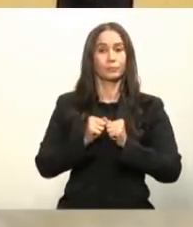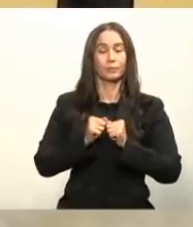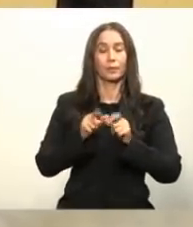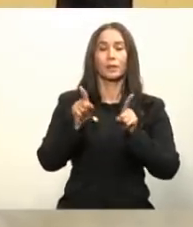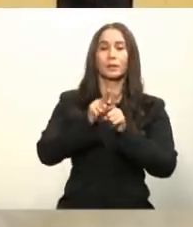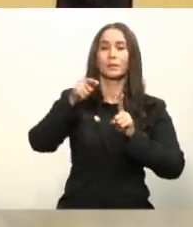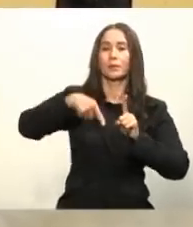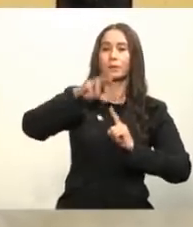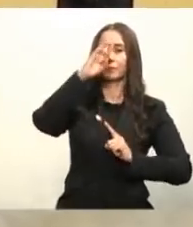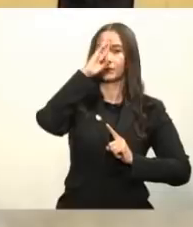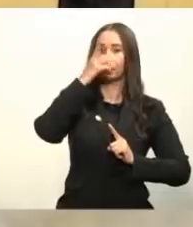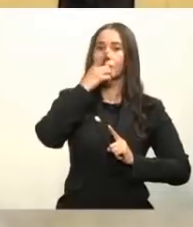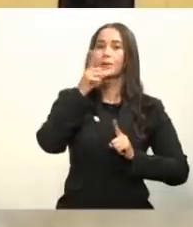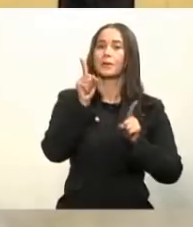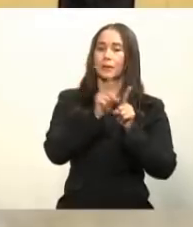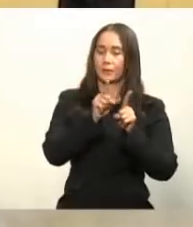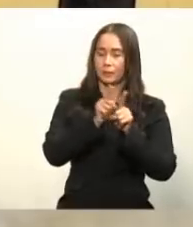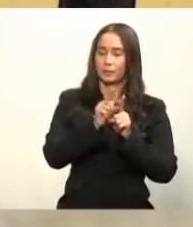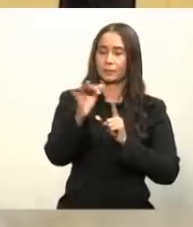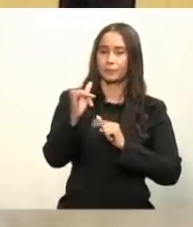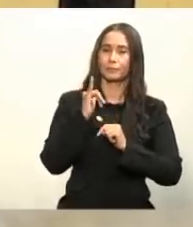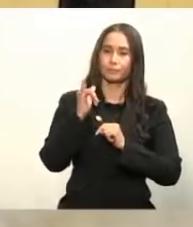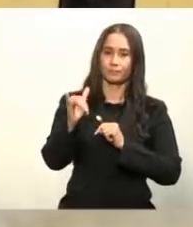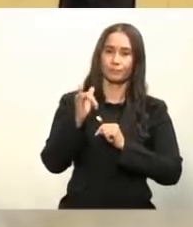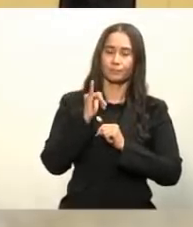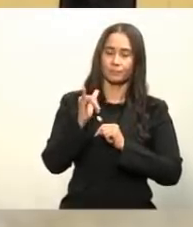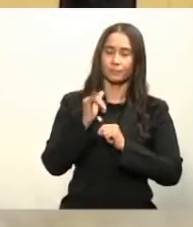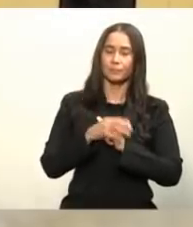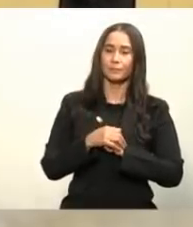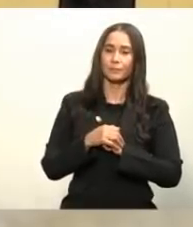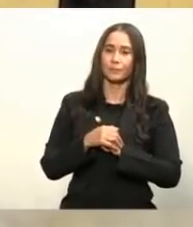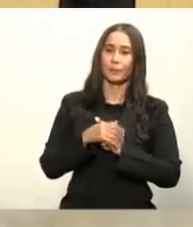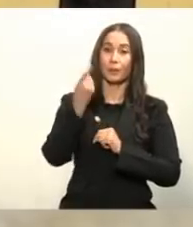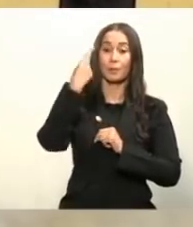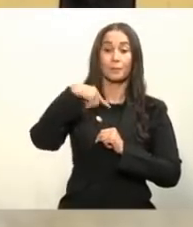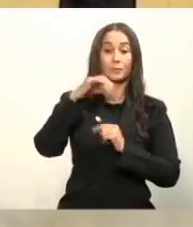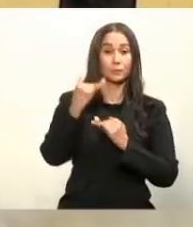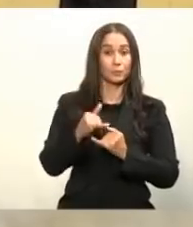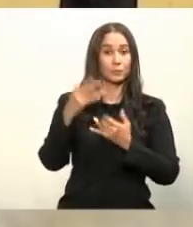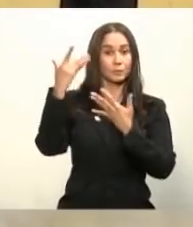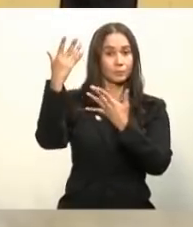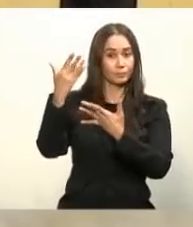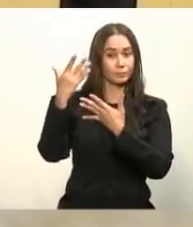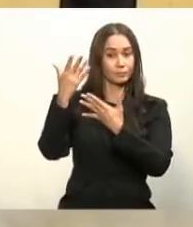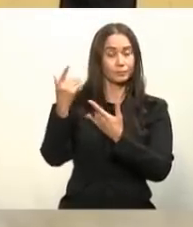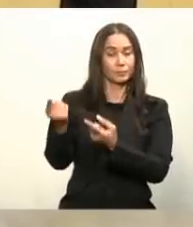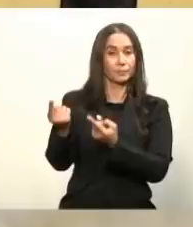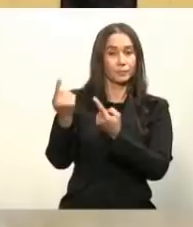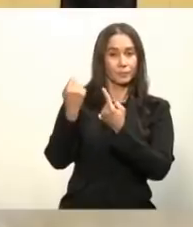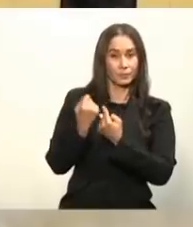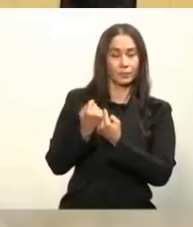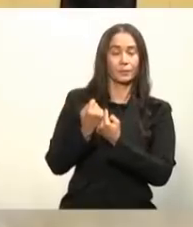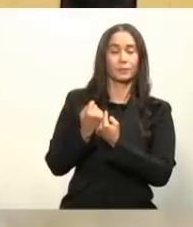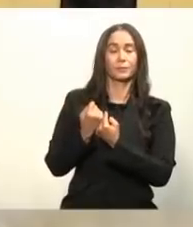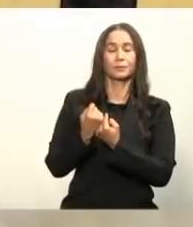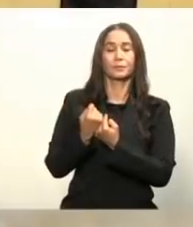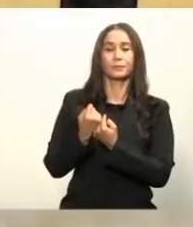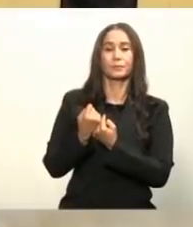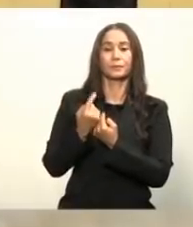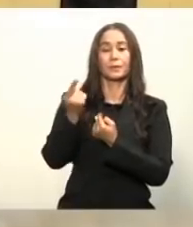nosotros estamos dentro de esa lucha. Por eso, estamos esperando que realmente esas